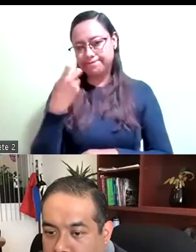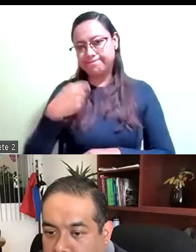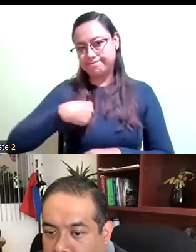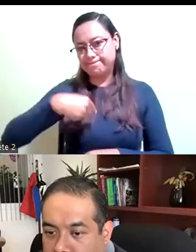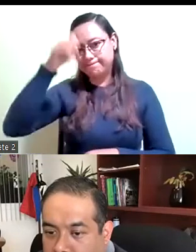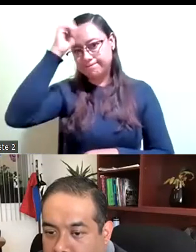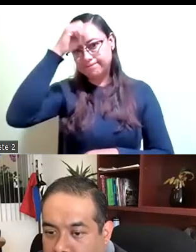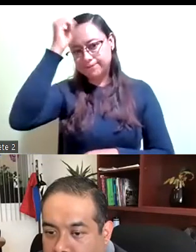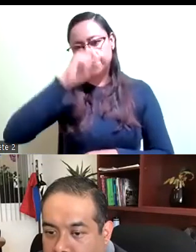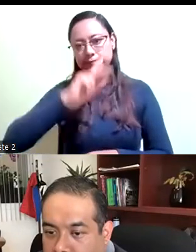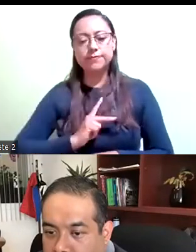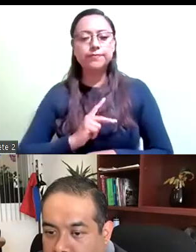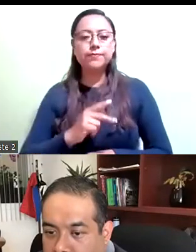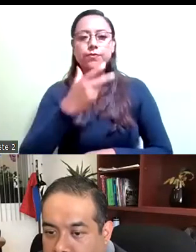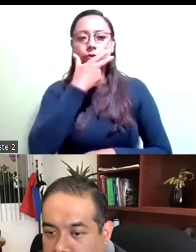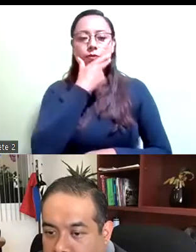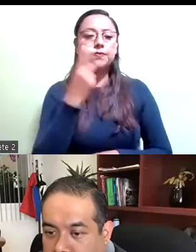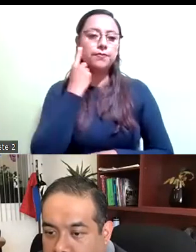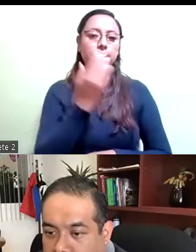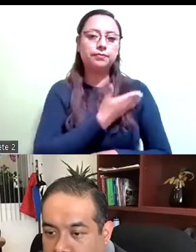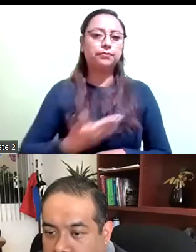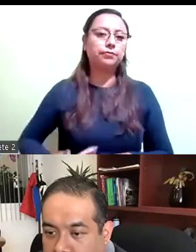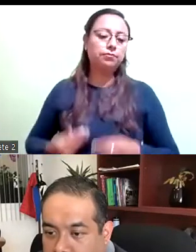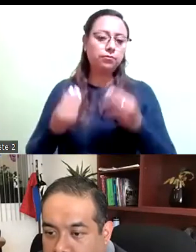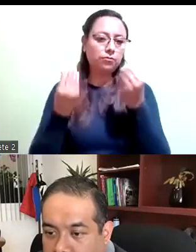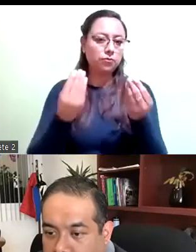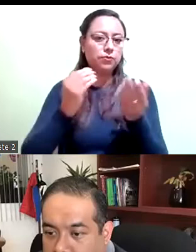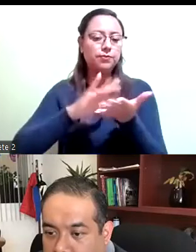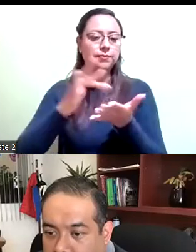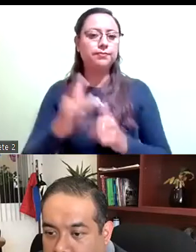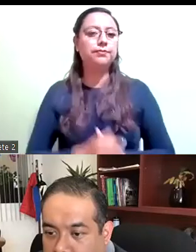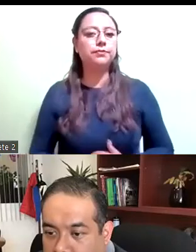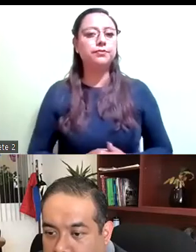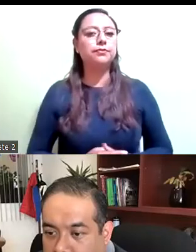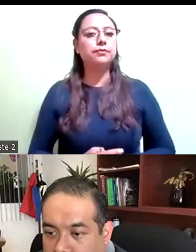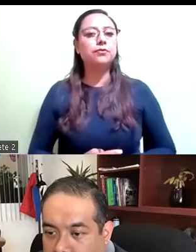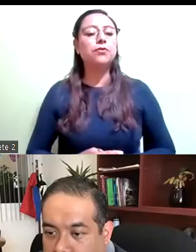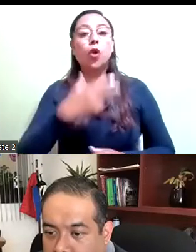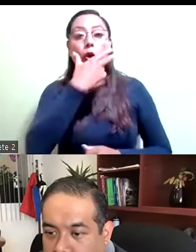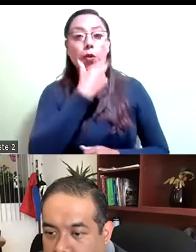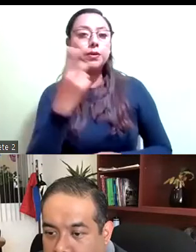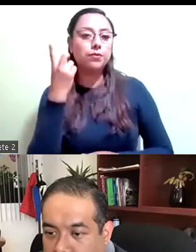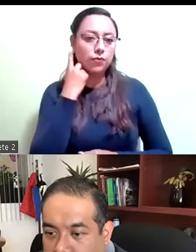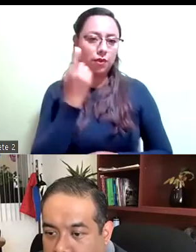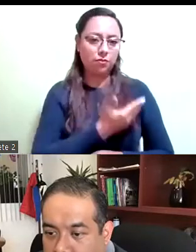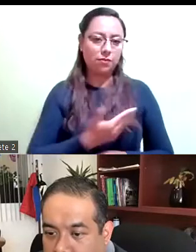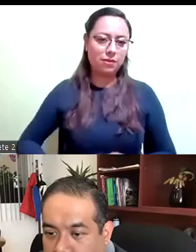presidente. Muchas gracias. Diputado presidente, a ver si se puede tomar en cuenta mi asistencia. Gracias.